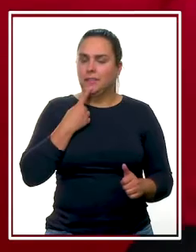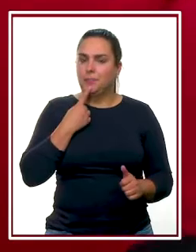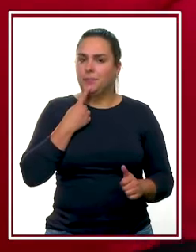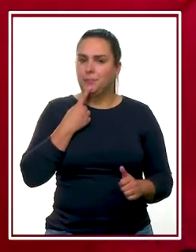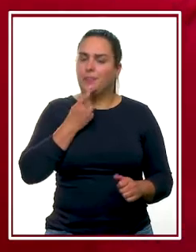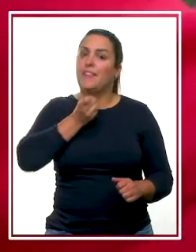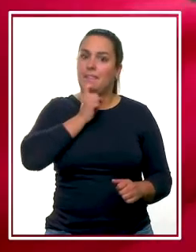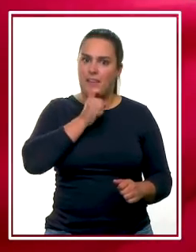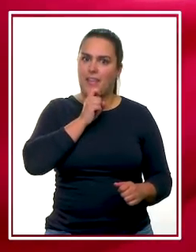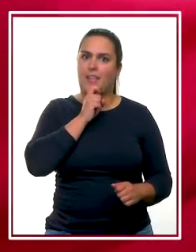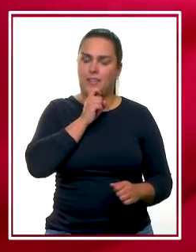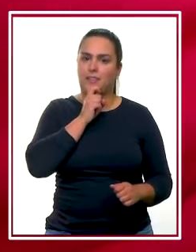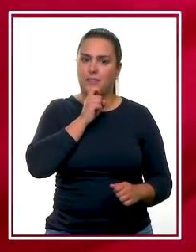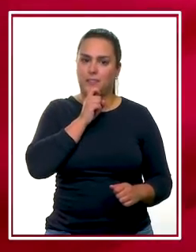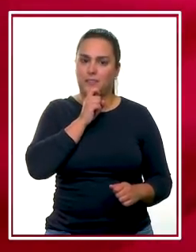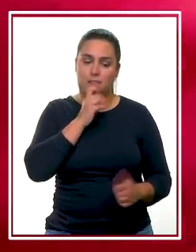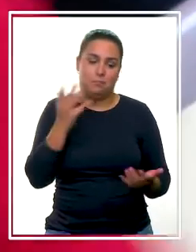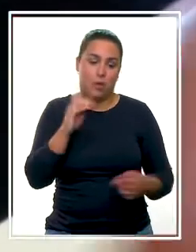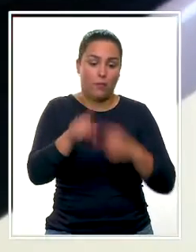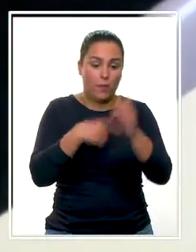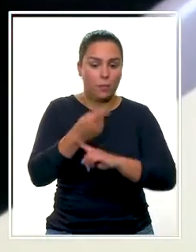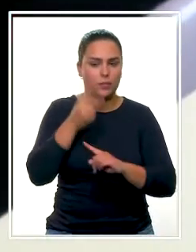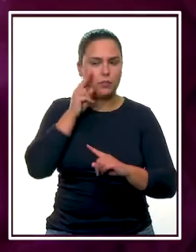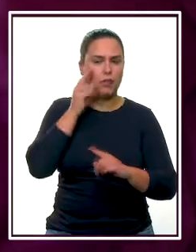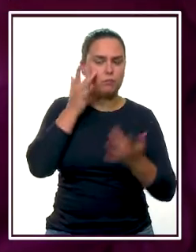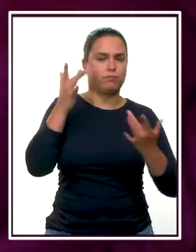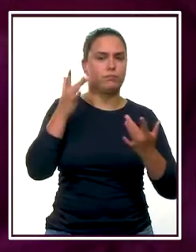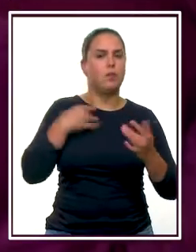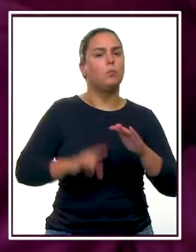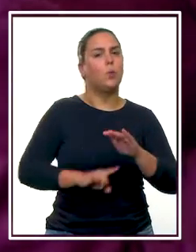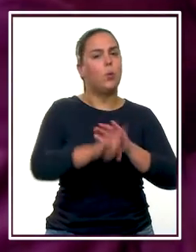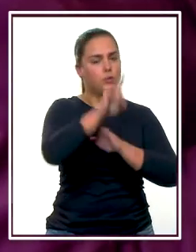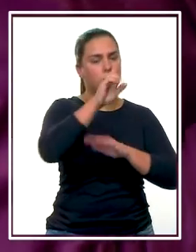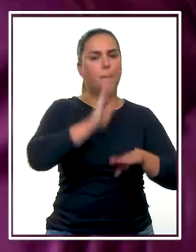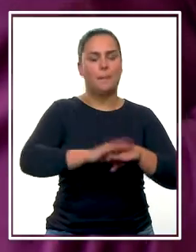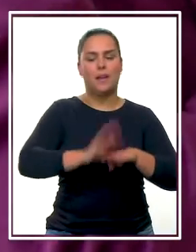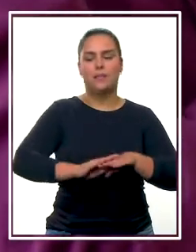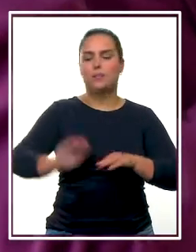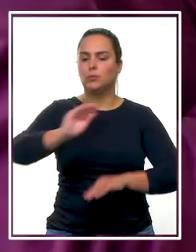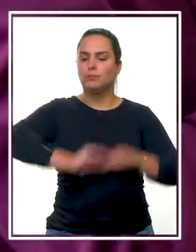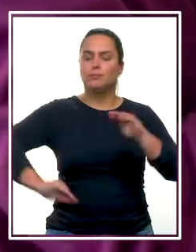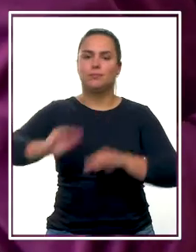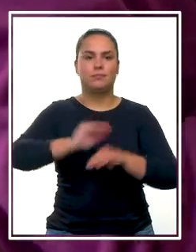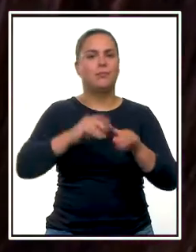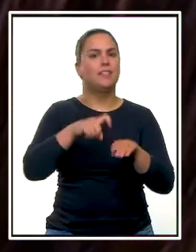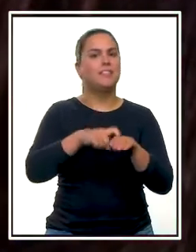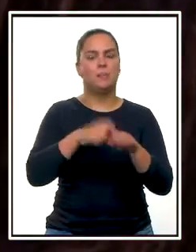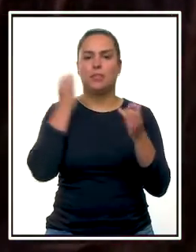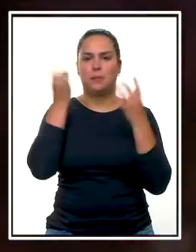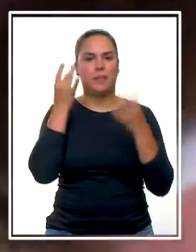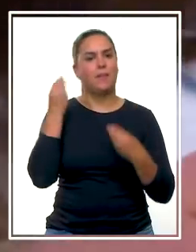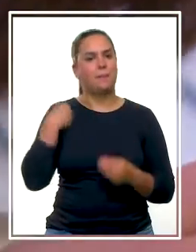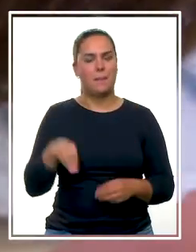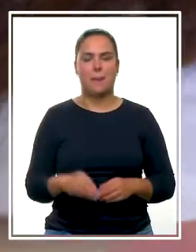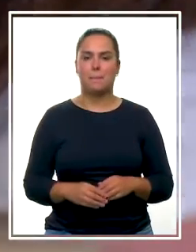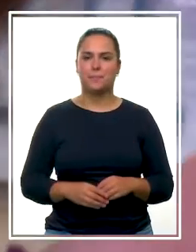difíciles, con el tiempo sí que notamos un progreso a la hora de resolver el mismo tipo de actividad.